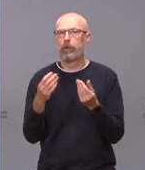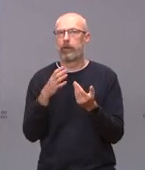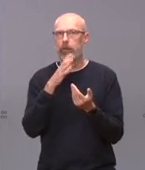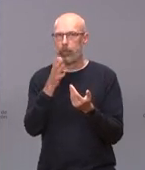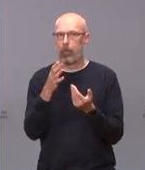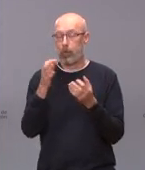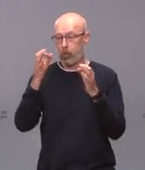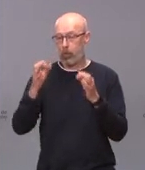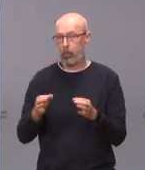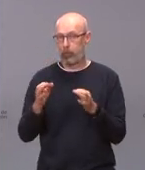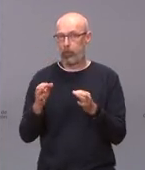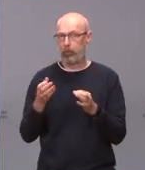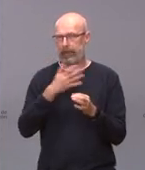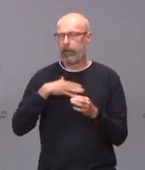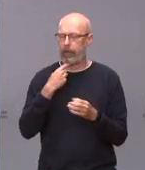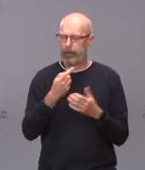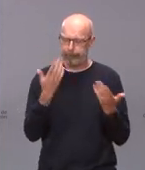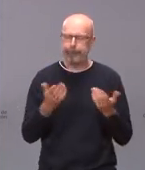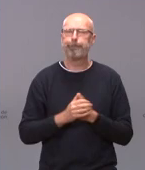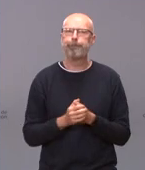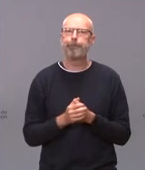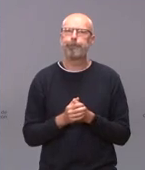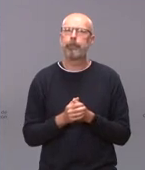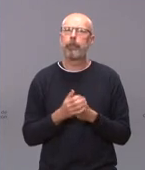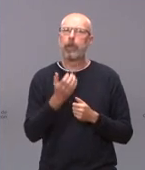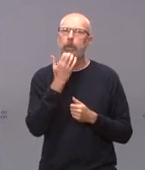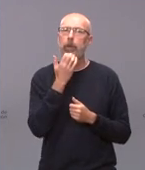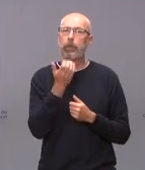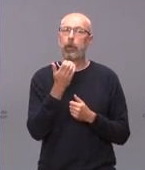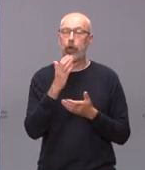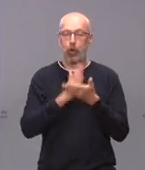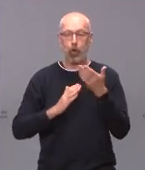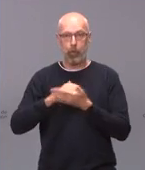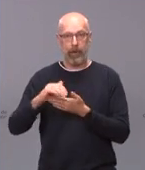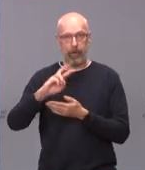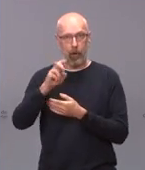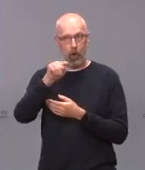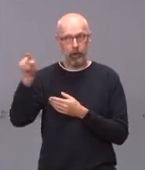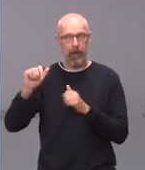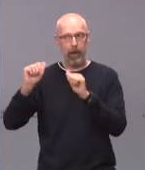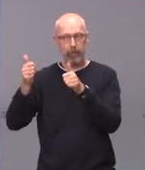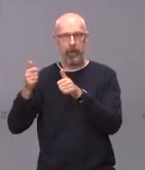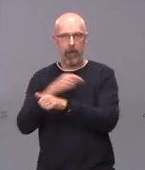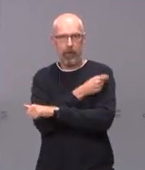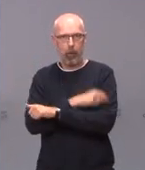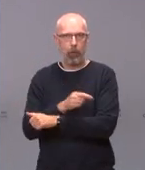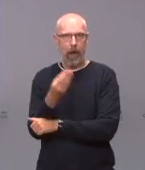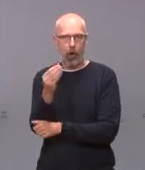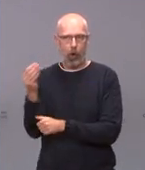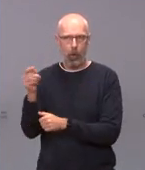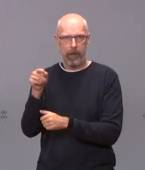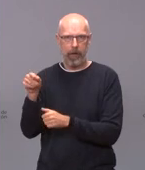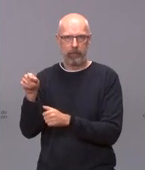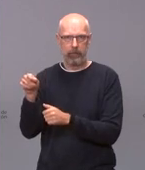lo que le quiero plantear es si cuando las otras comunidades autónomas empiecen a vacunar a gente joven más